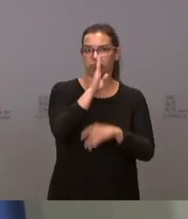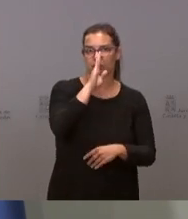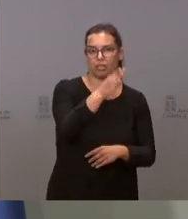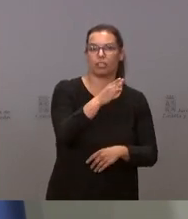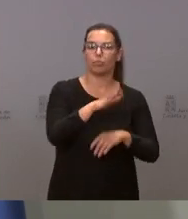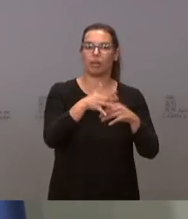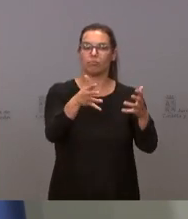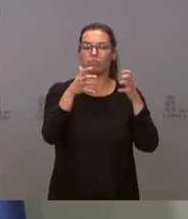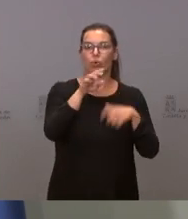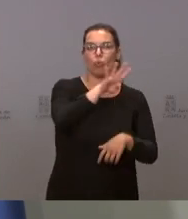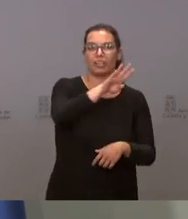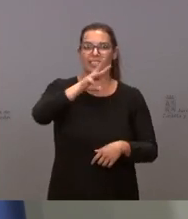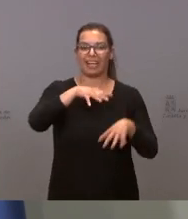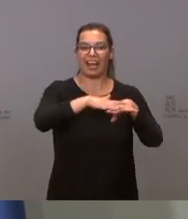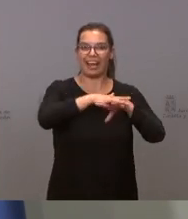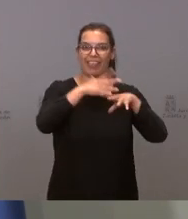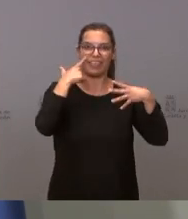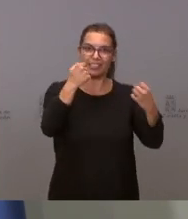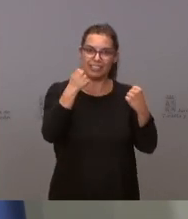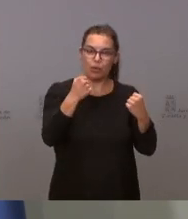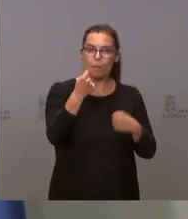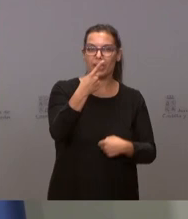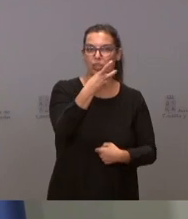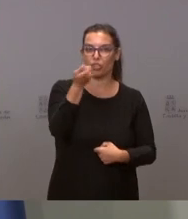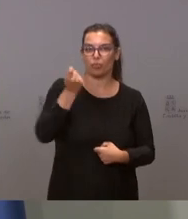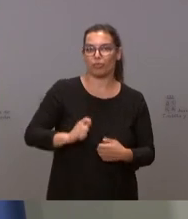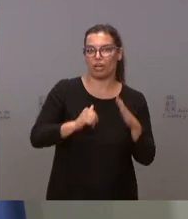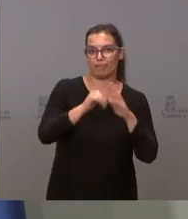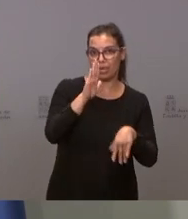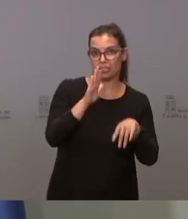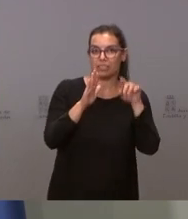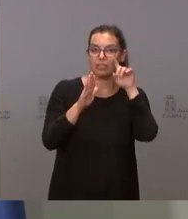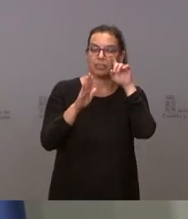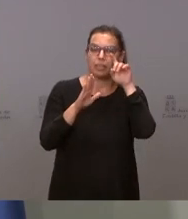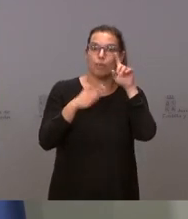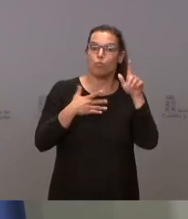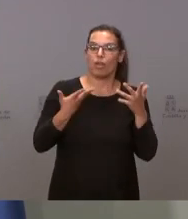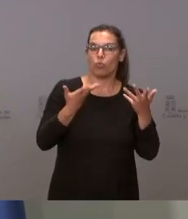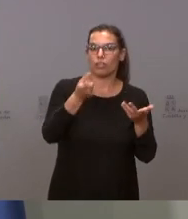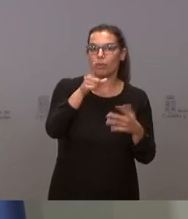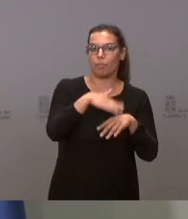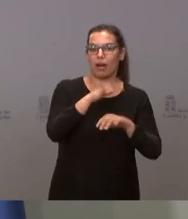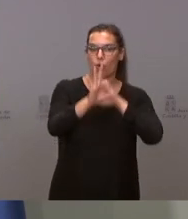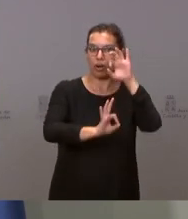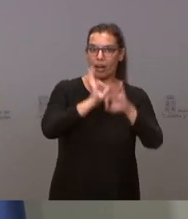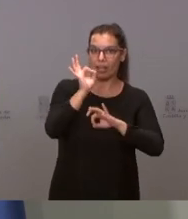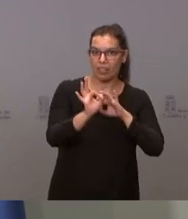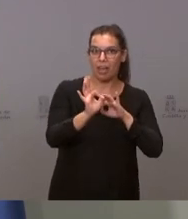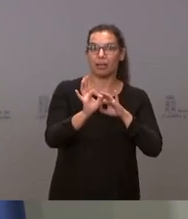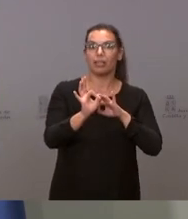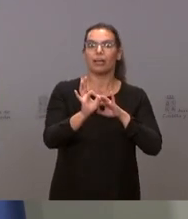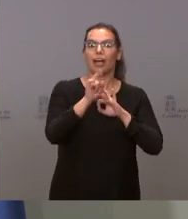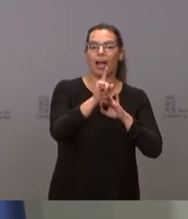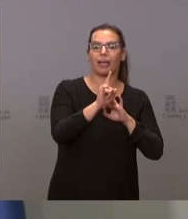beneficiar a 43 redes de salud con más de 1.200 profesionales, que va a ayudar en la logística de la campaña